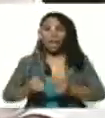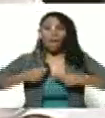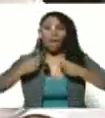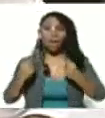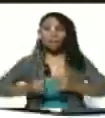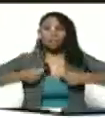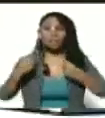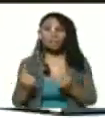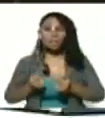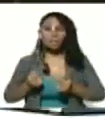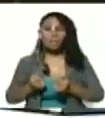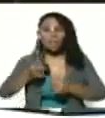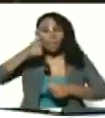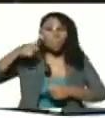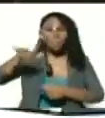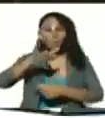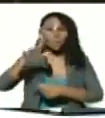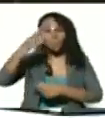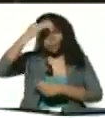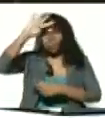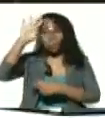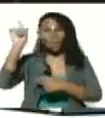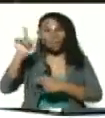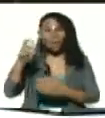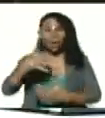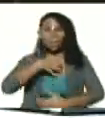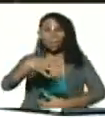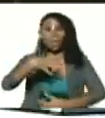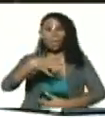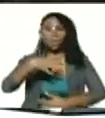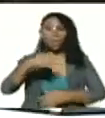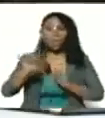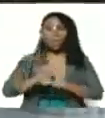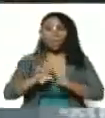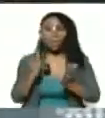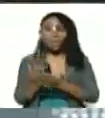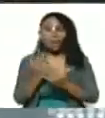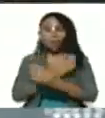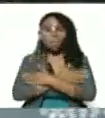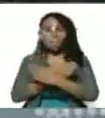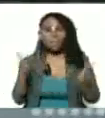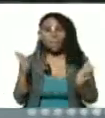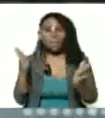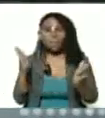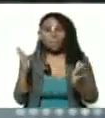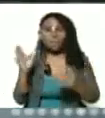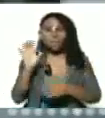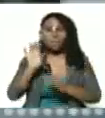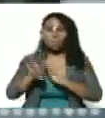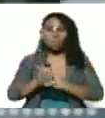con el pueblo de Cuba, que es el campeón mundial de la solidaridad del mundo.